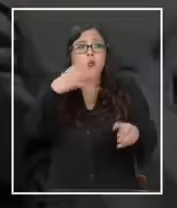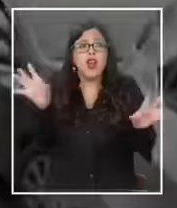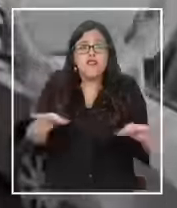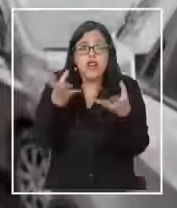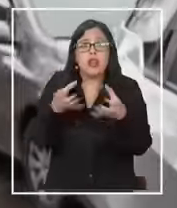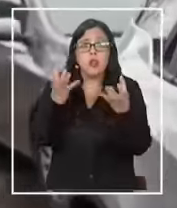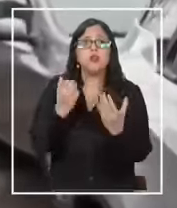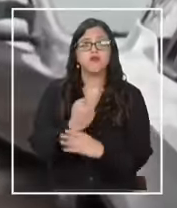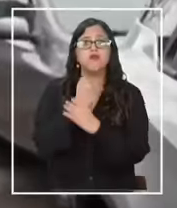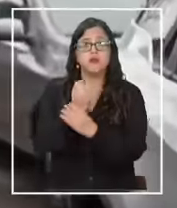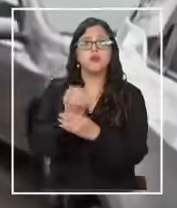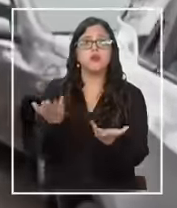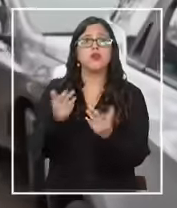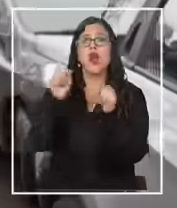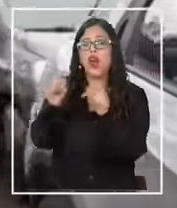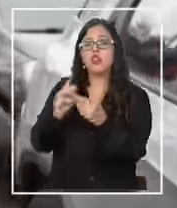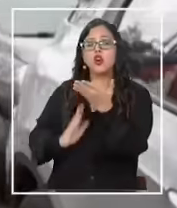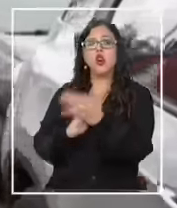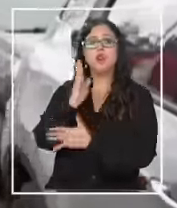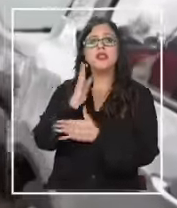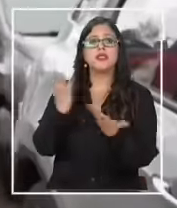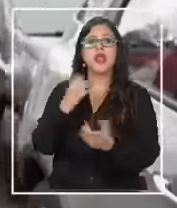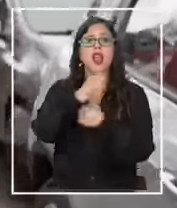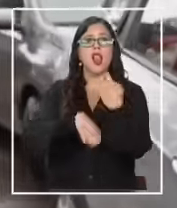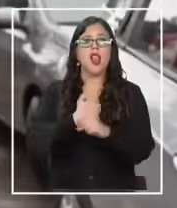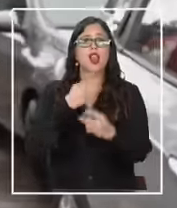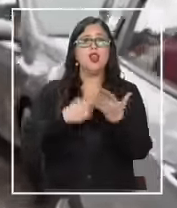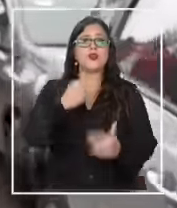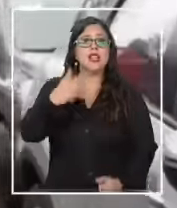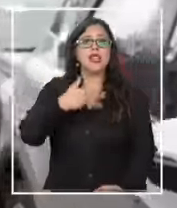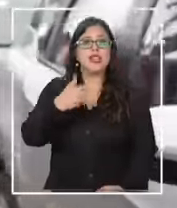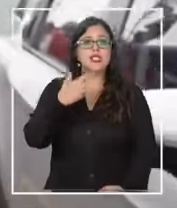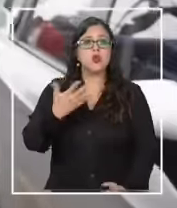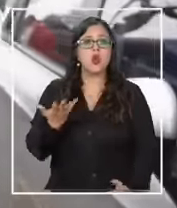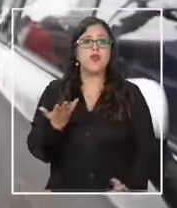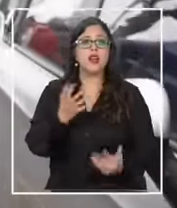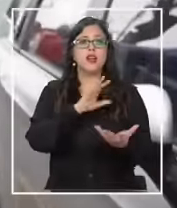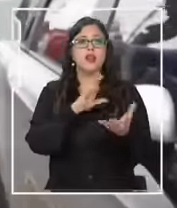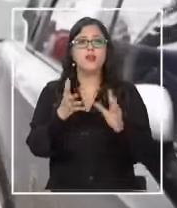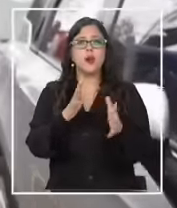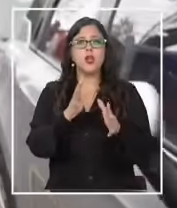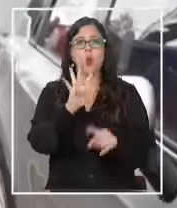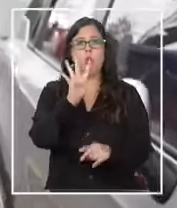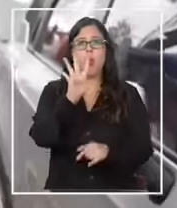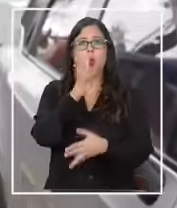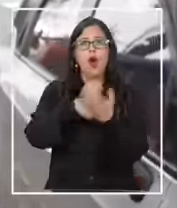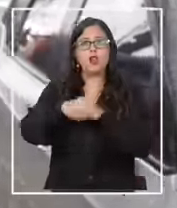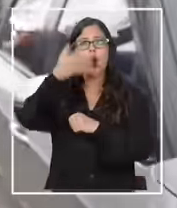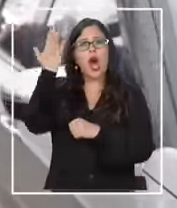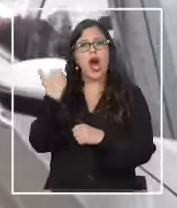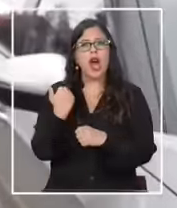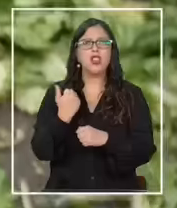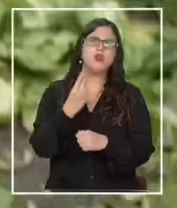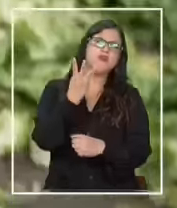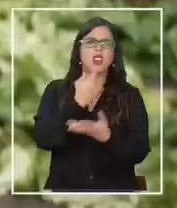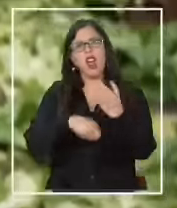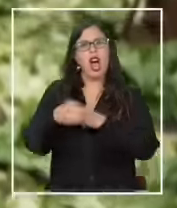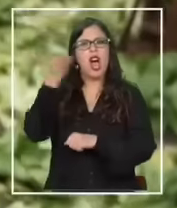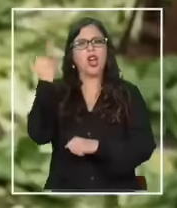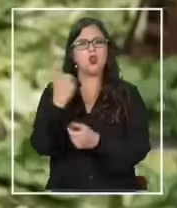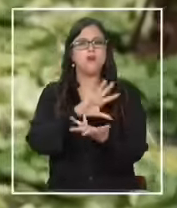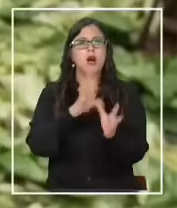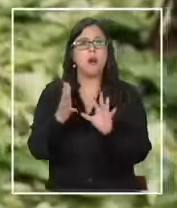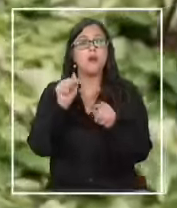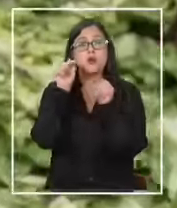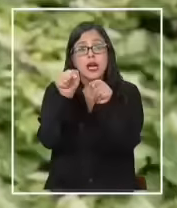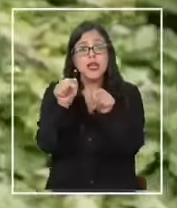esta iniciativa parte desde el año 2019 hace aproximadamente unos 4 años 3 años y fracción y